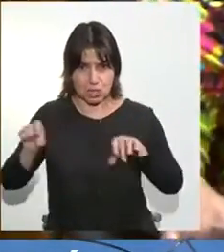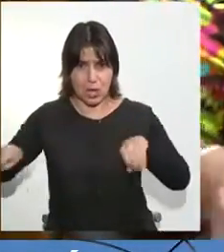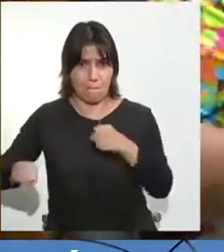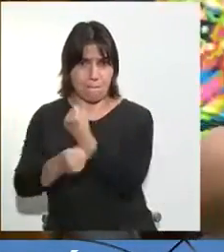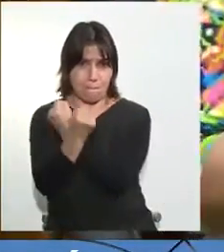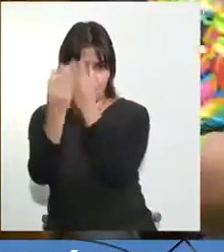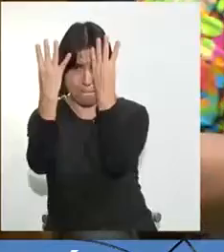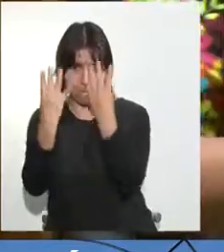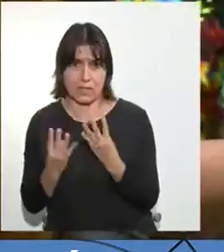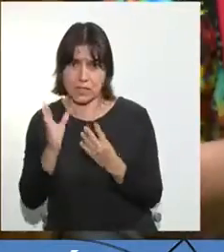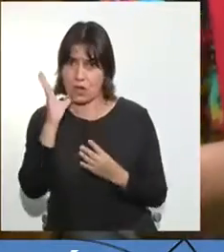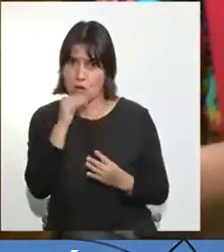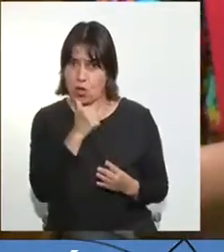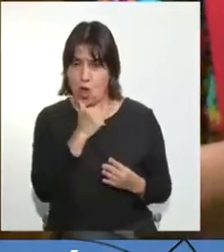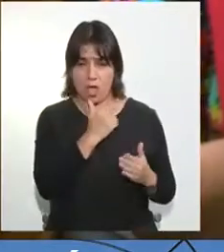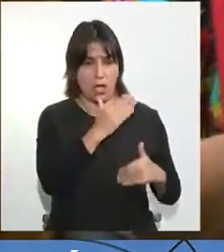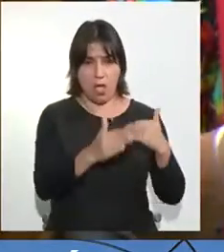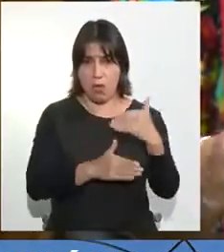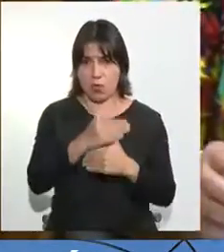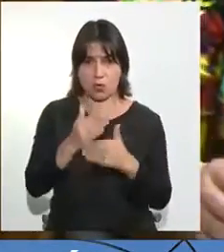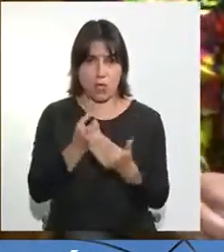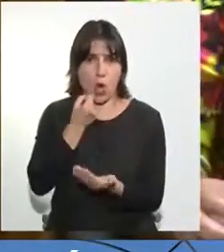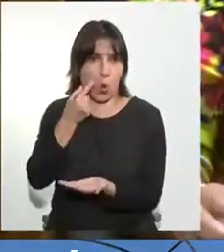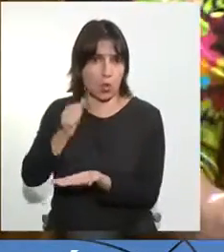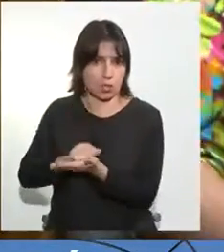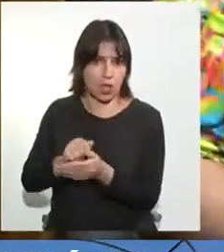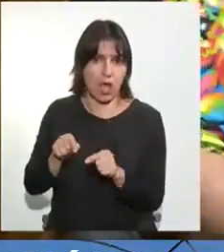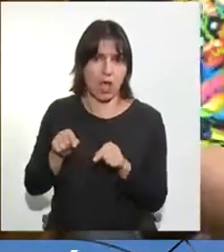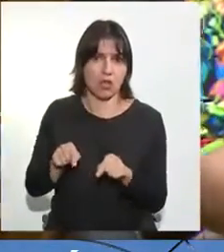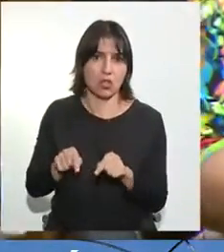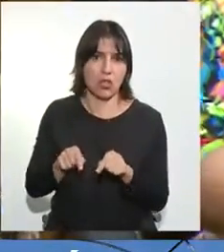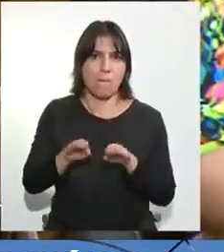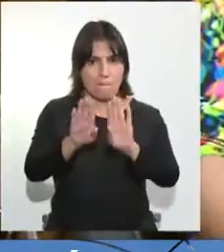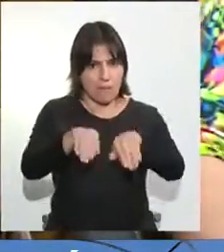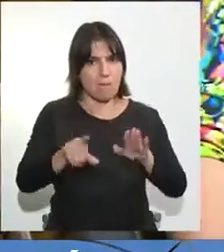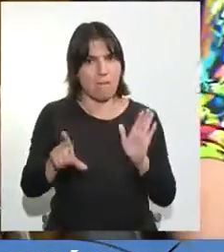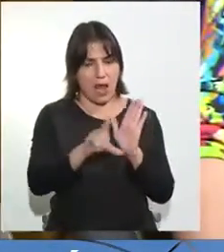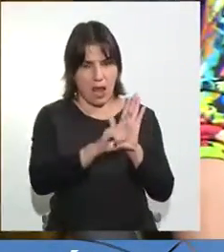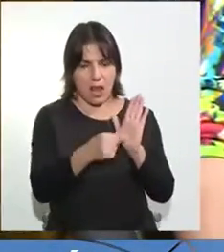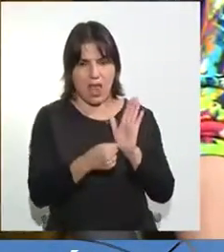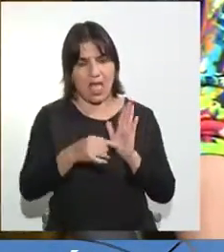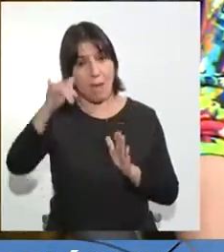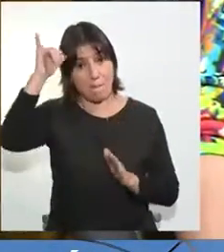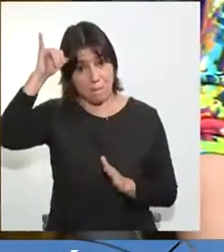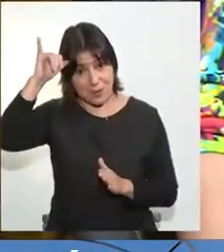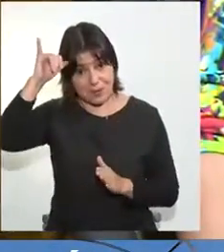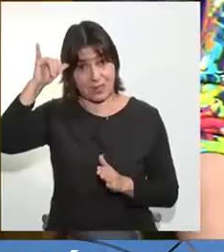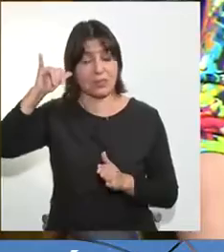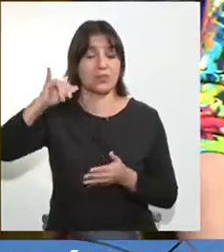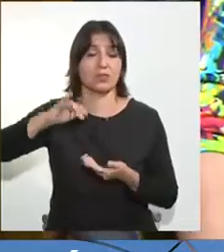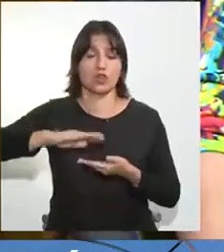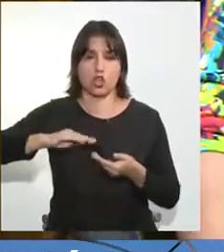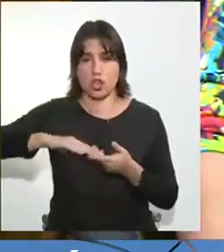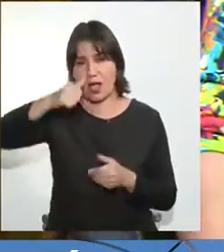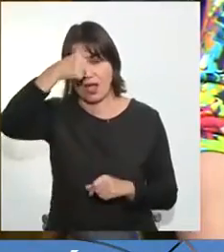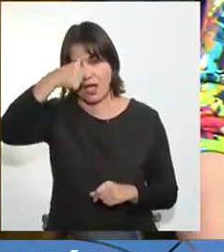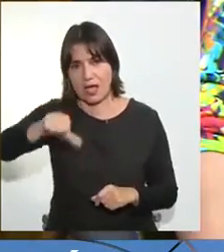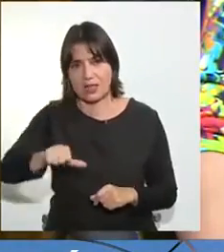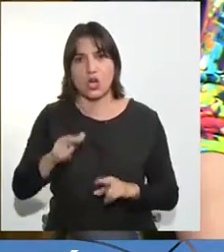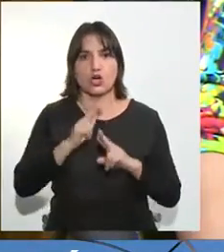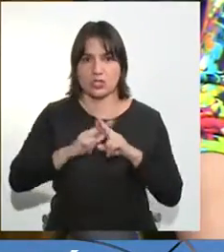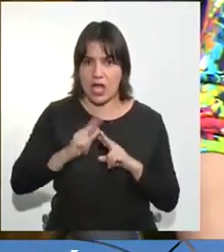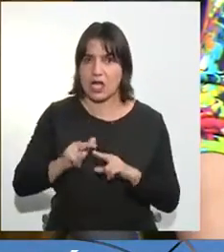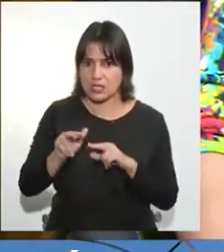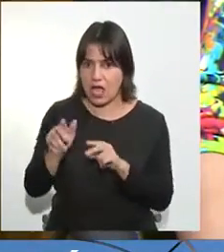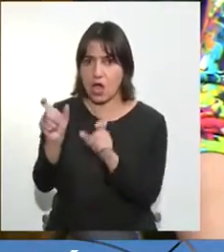Y yo espero que esta misma ley de indulto o este mismo procedimiento penal, abreviado con facilidades para la Corte Suprema, se aplique con los jóvenes